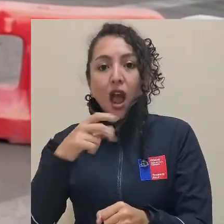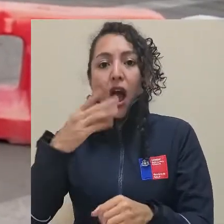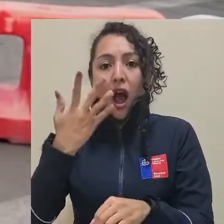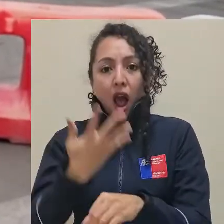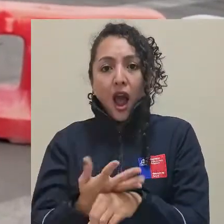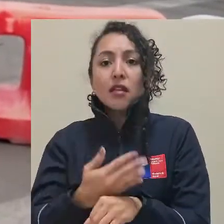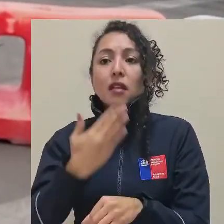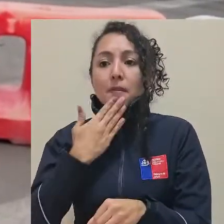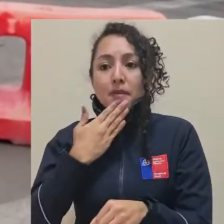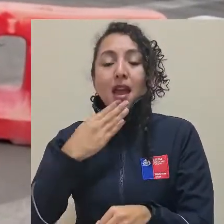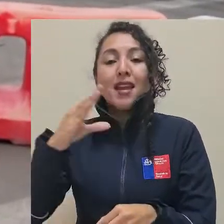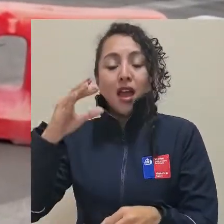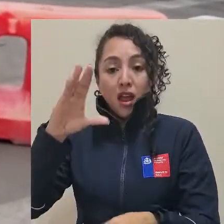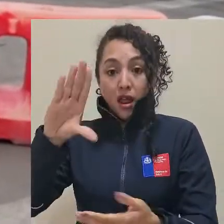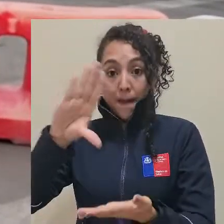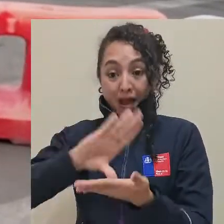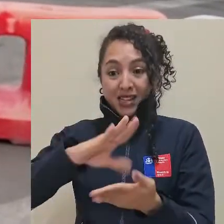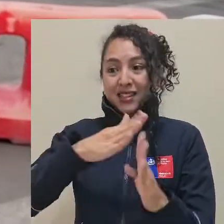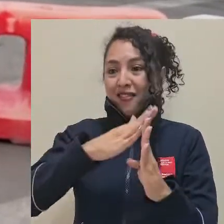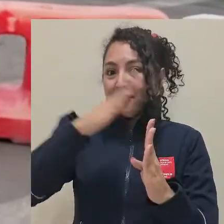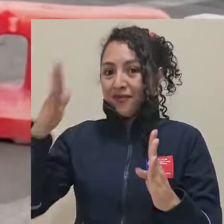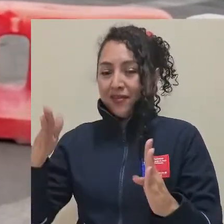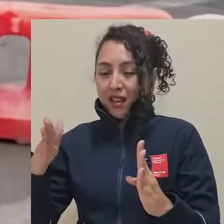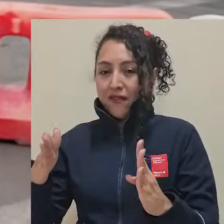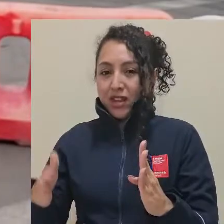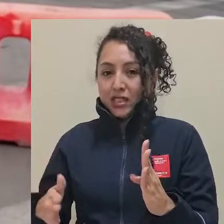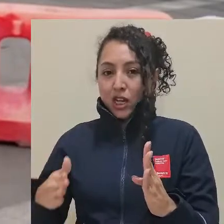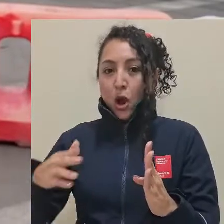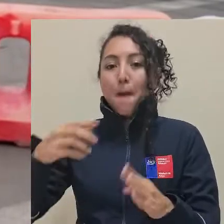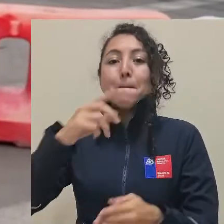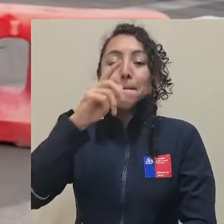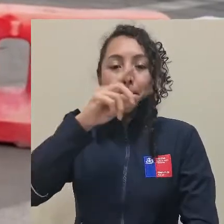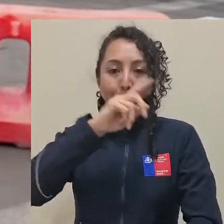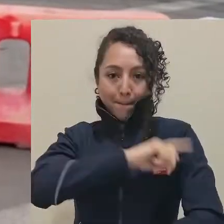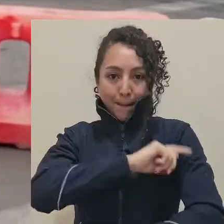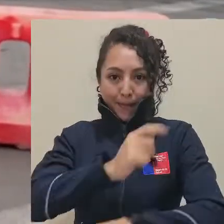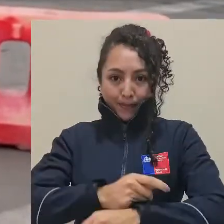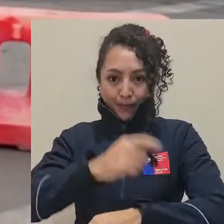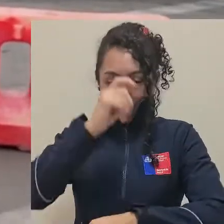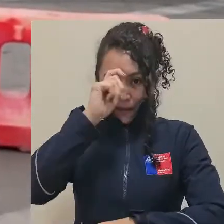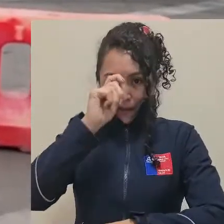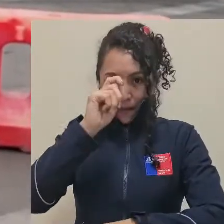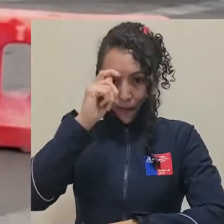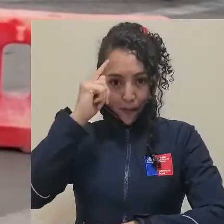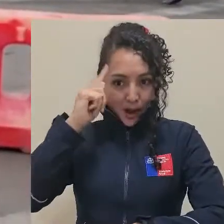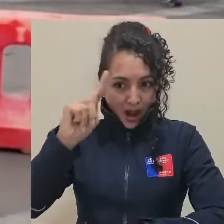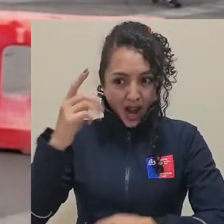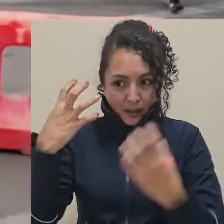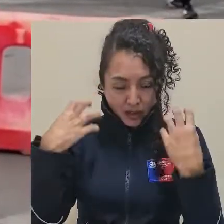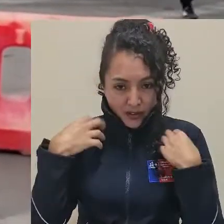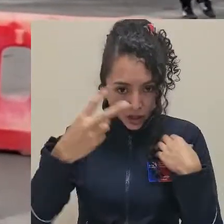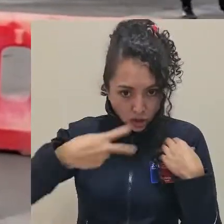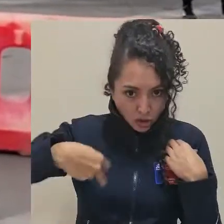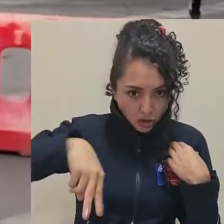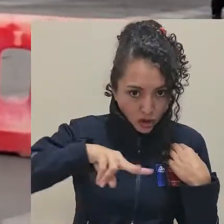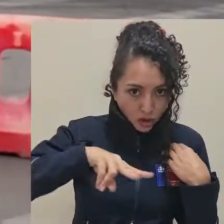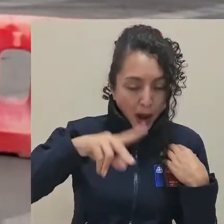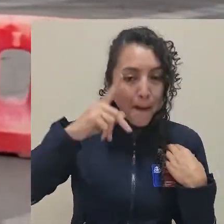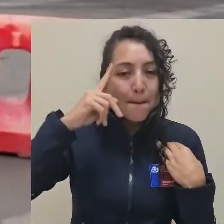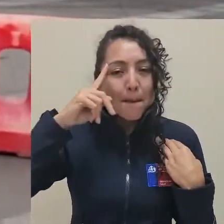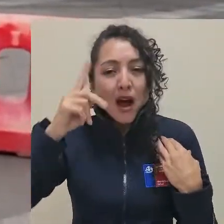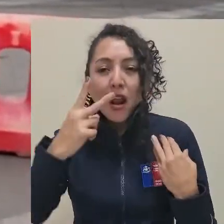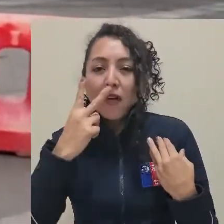que se ha detectado también en el país vecino. Es responsabilidad nuestra poder generar las